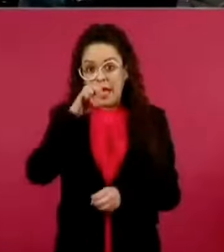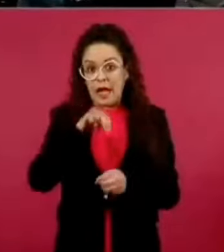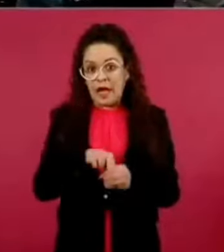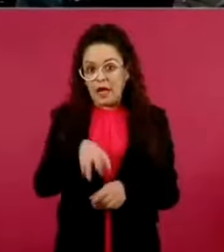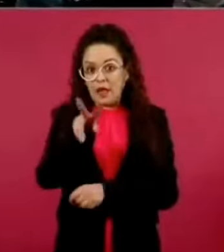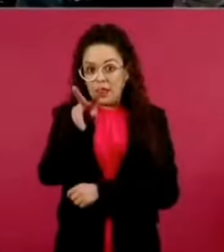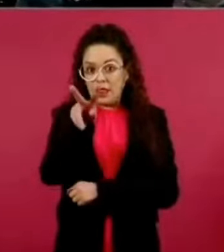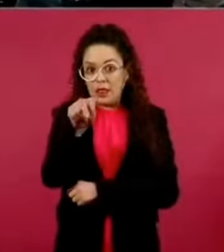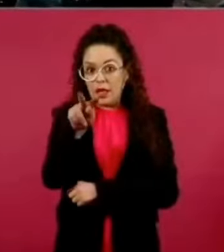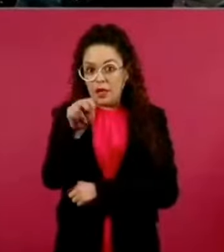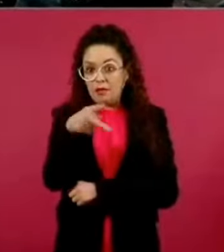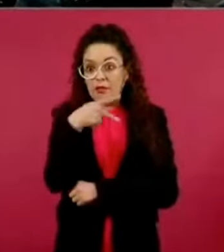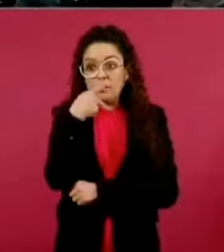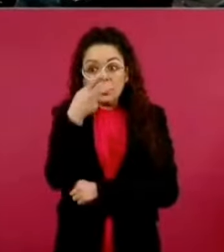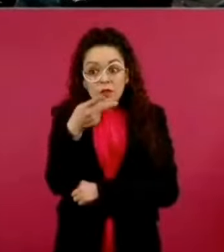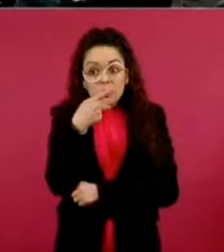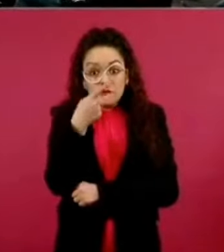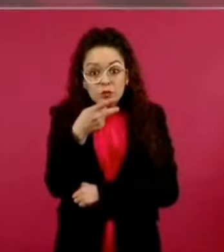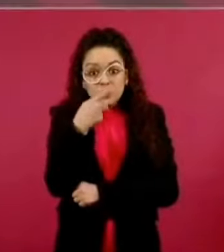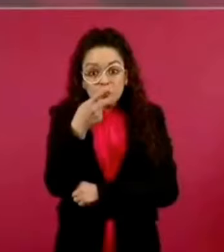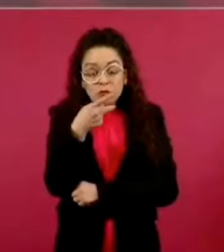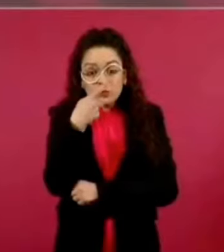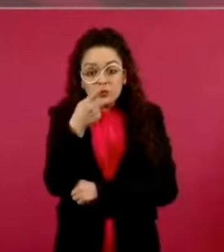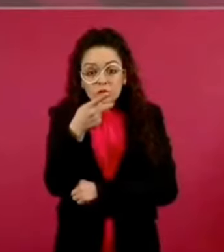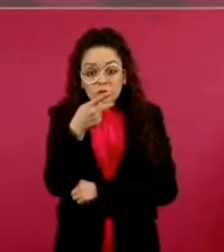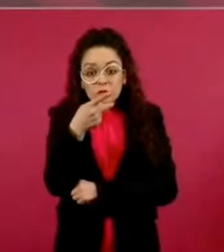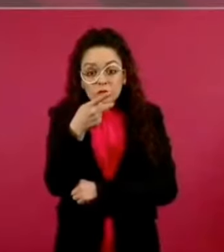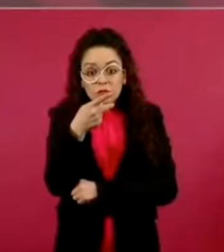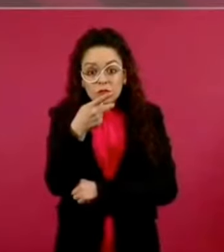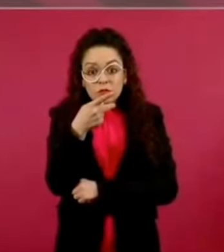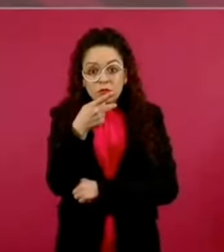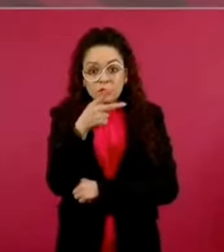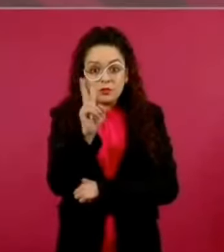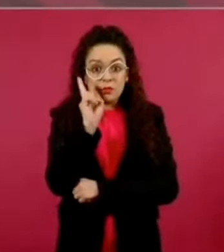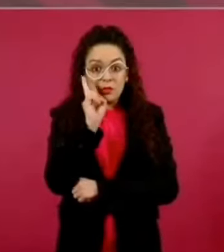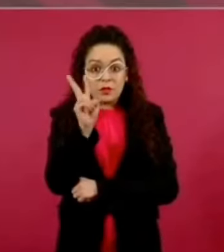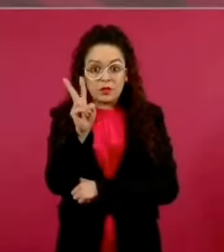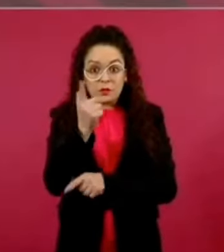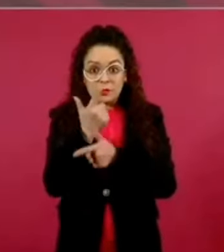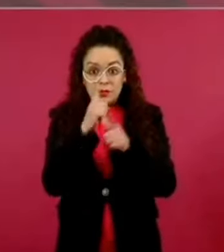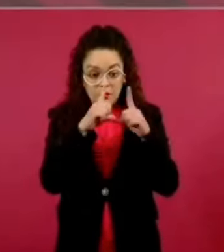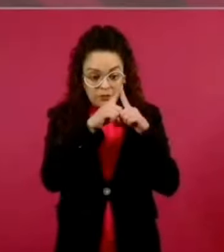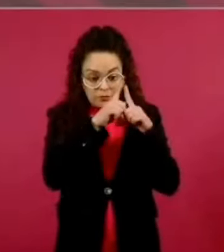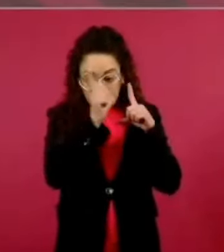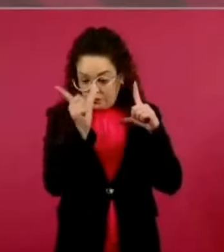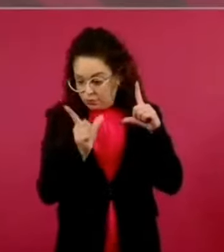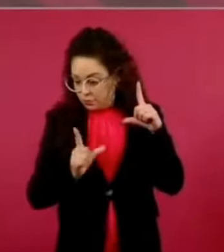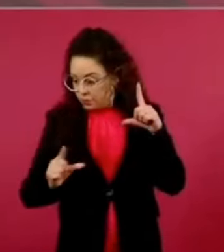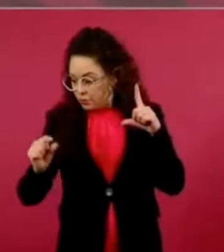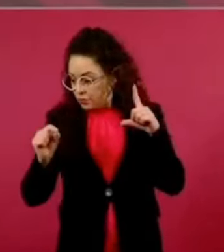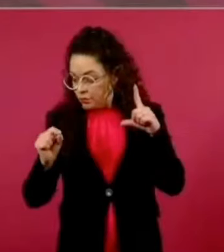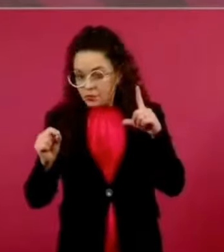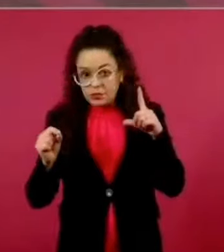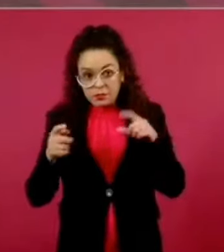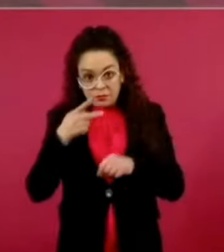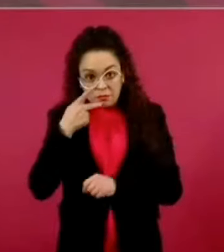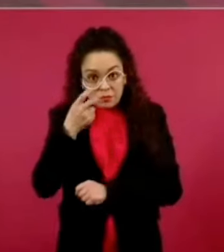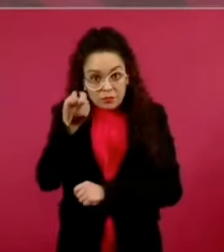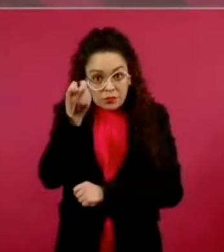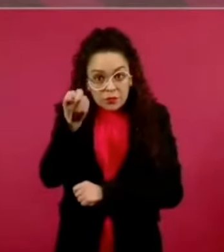además televisión abierta, decir esto